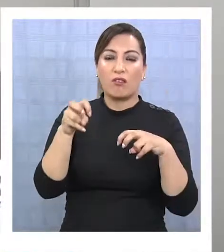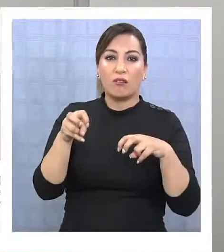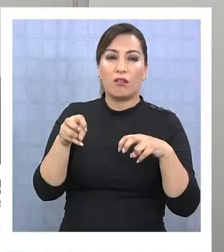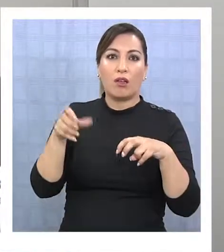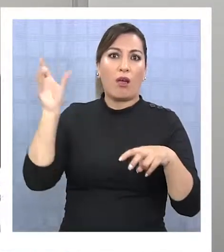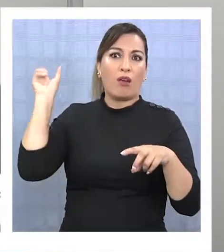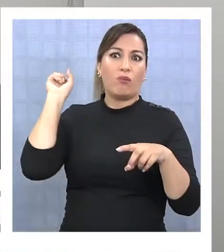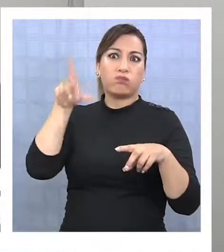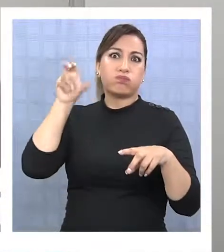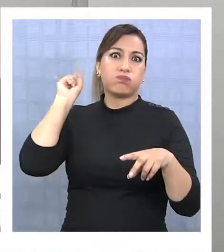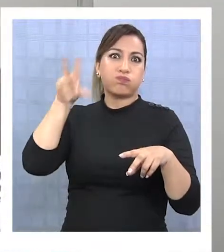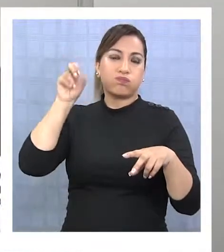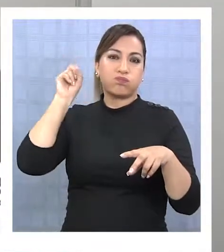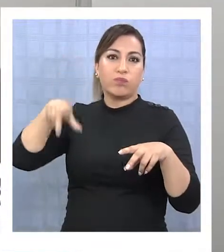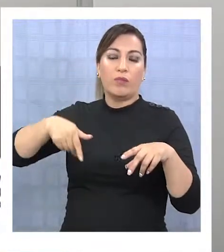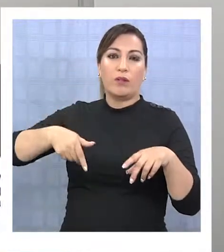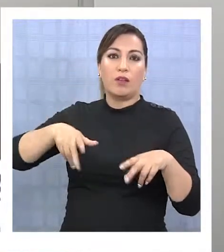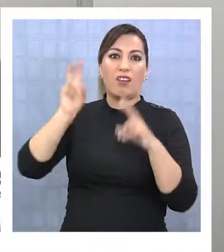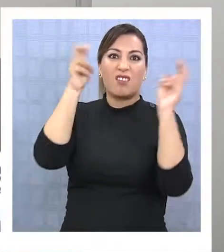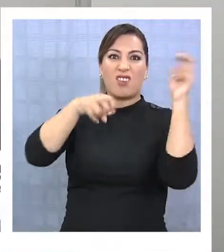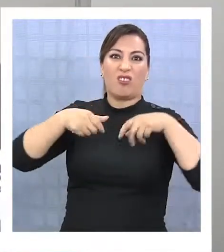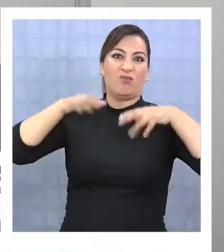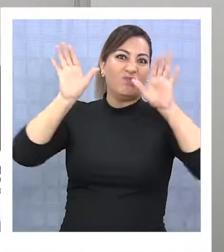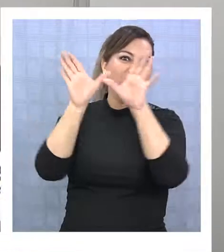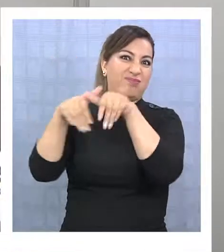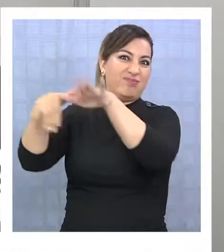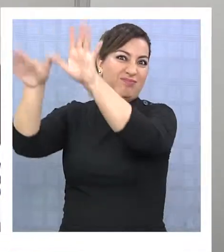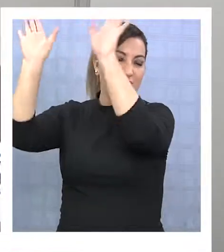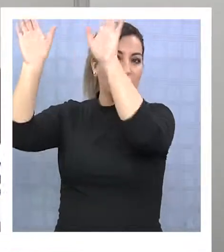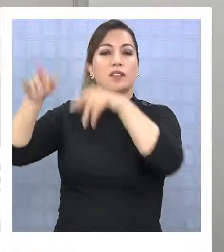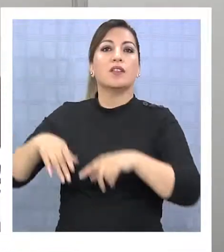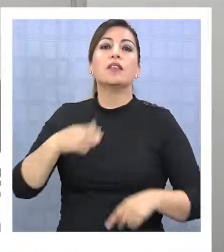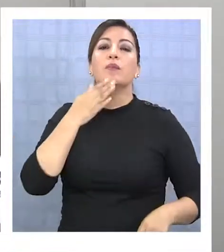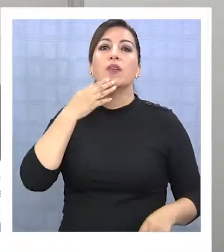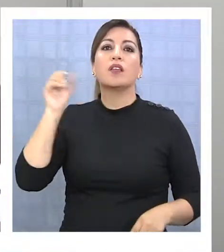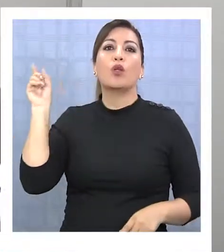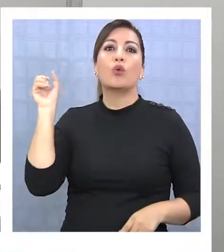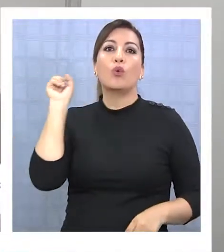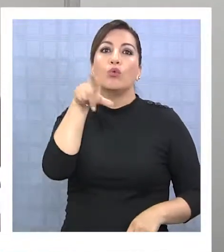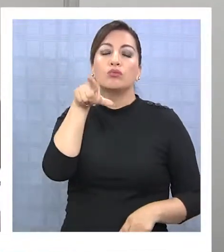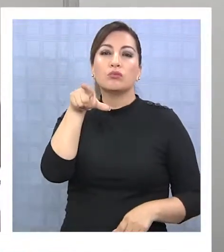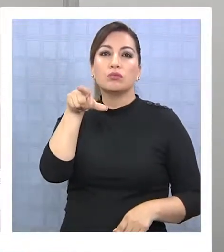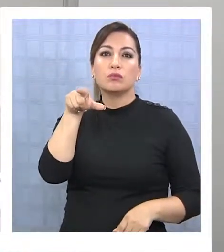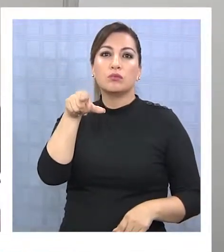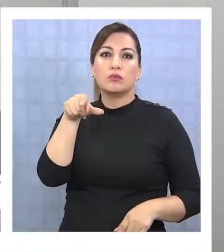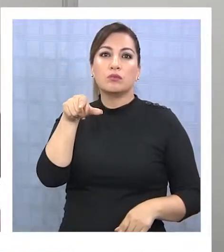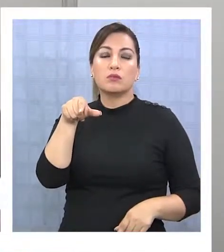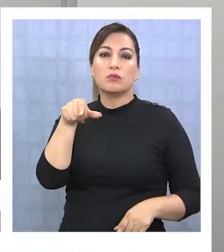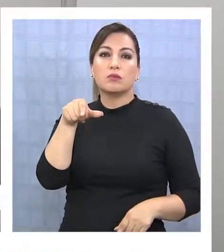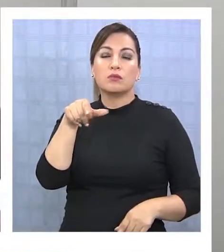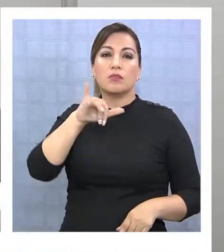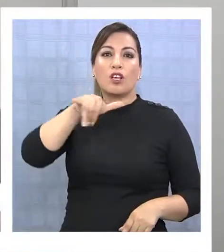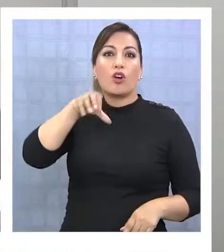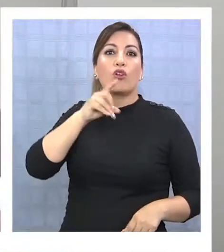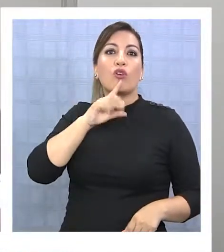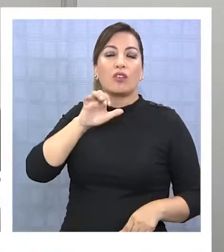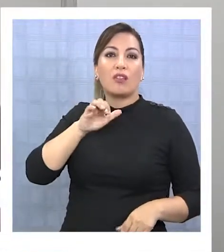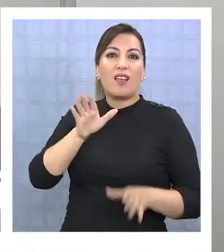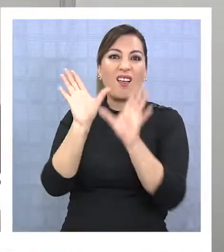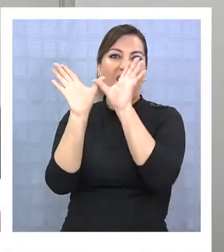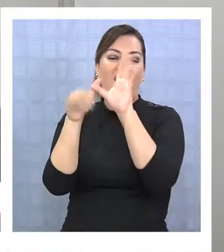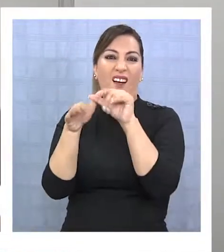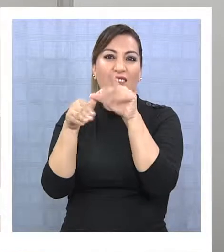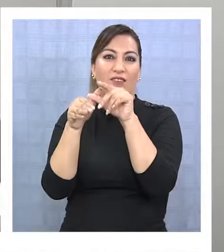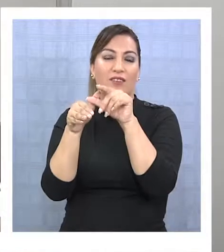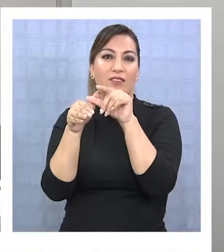patoyecos, que es a través del ultrasonido. Y también un sistema de rayos láser, que es para los jotes, que son las dos aves